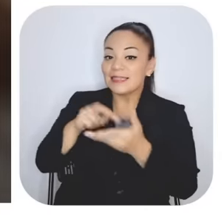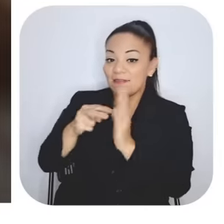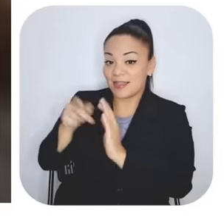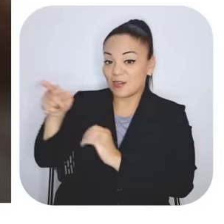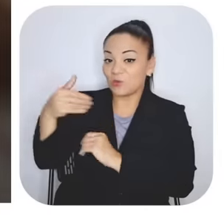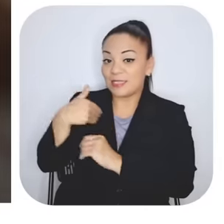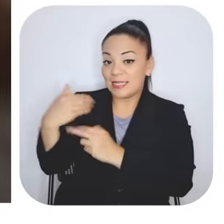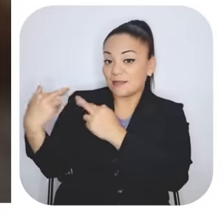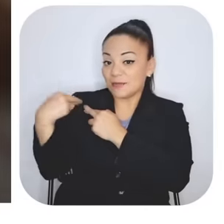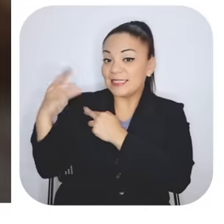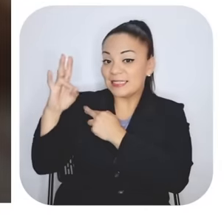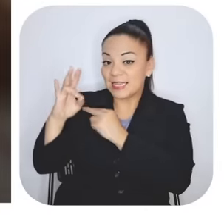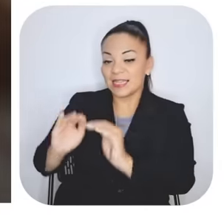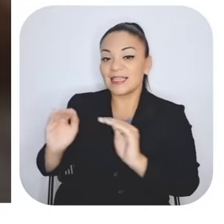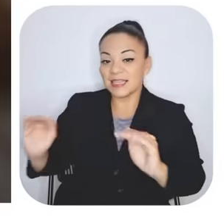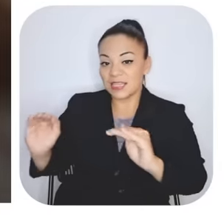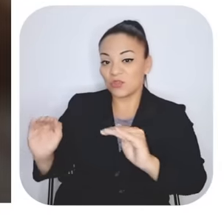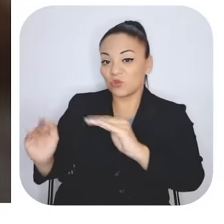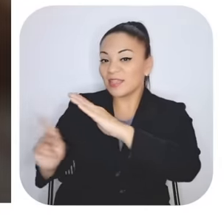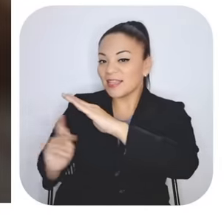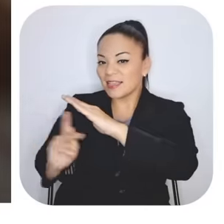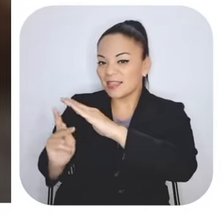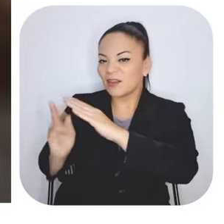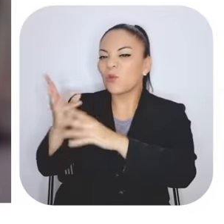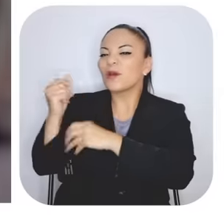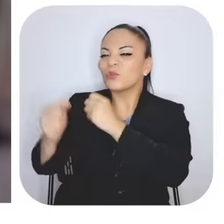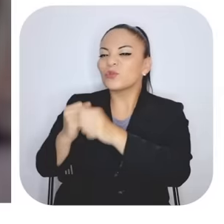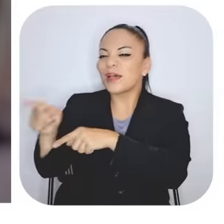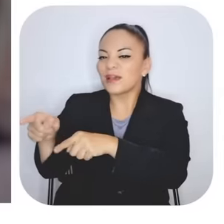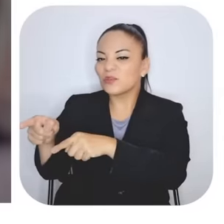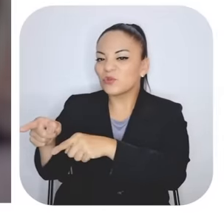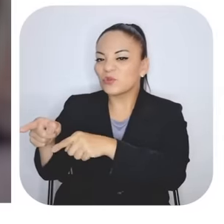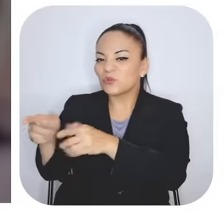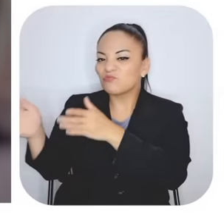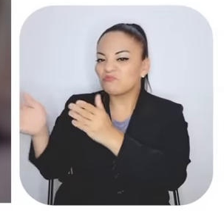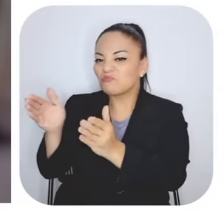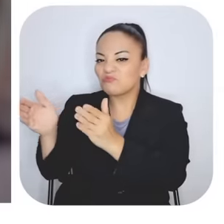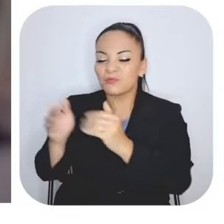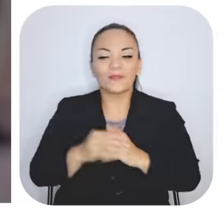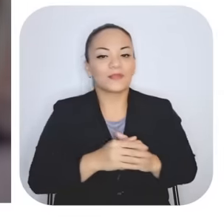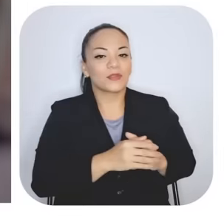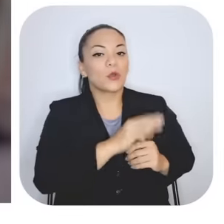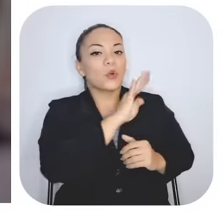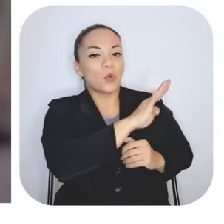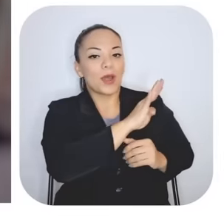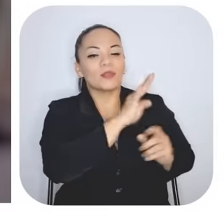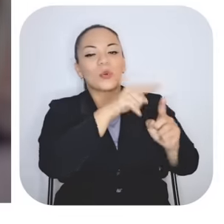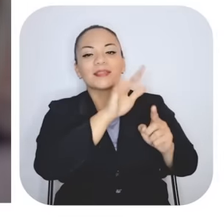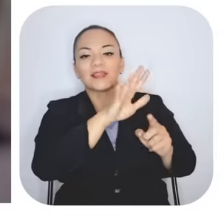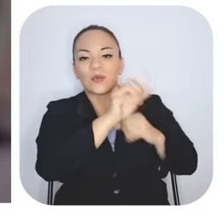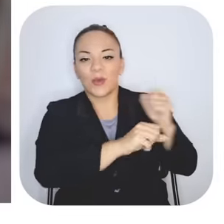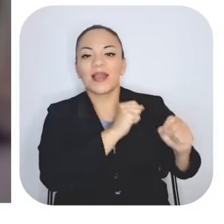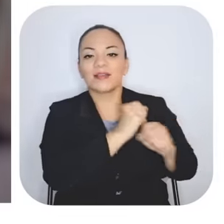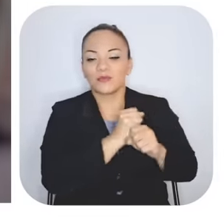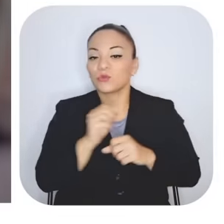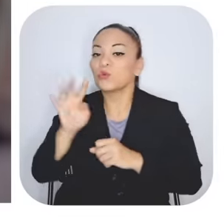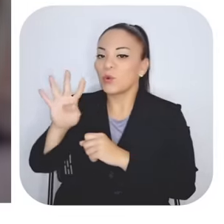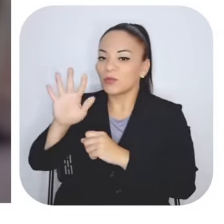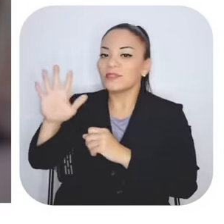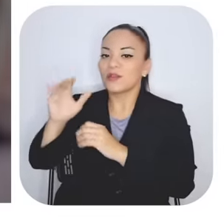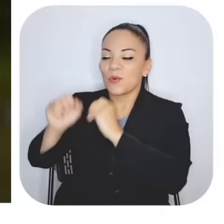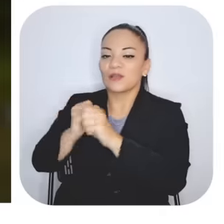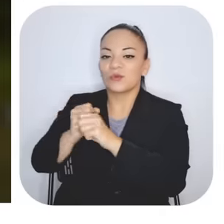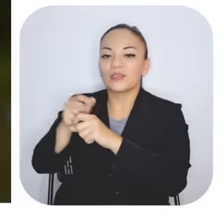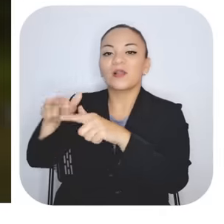entonces tienes siete niños de preescolar, ¿de qué edad a qué edad? De cuatro a cinco. De cuatro a cinco